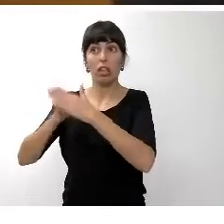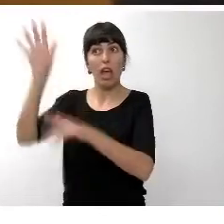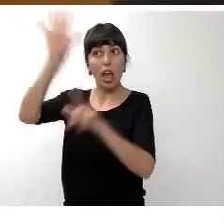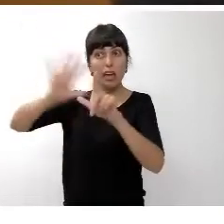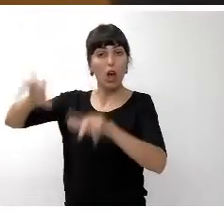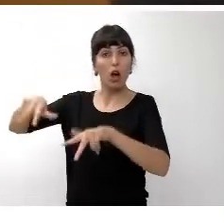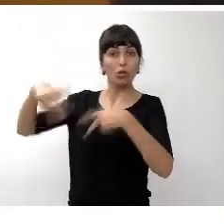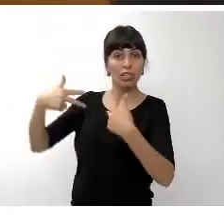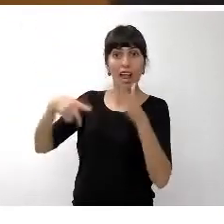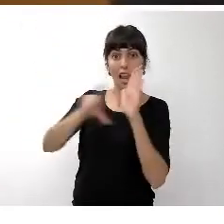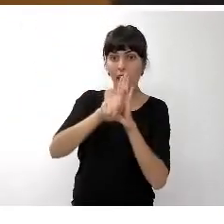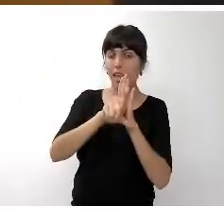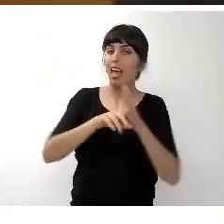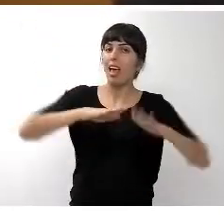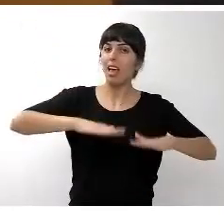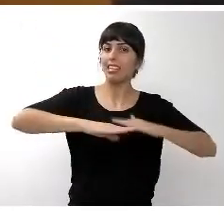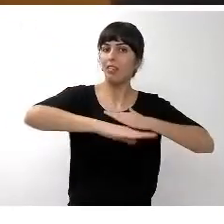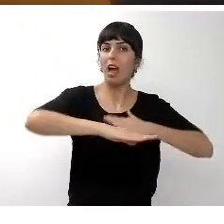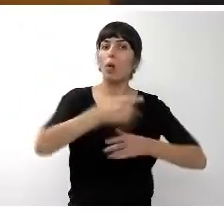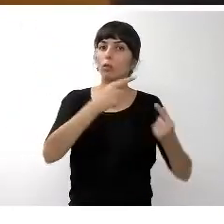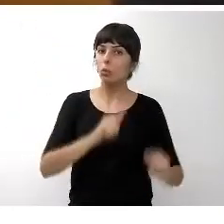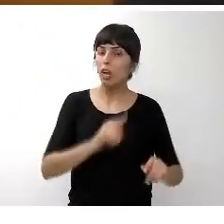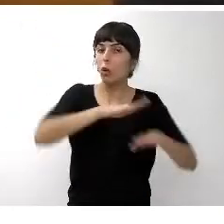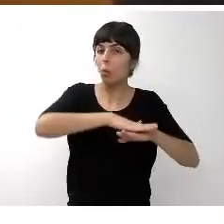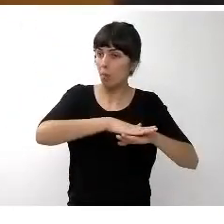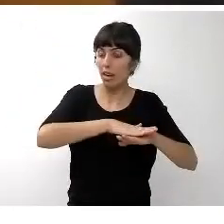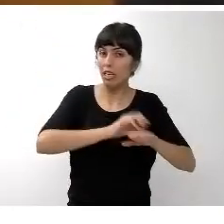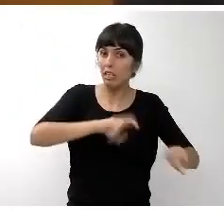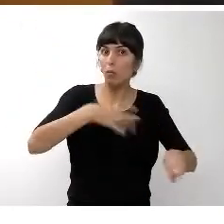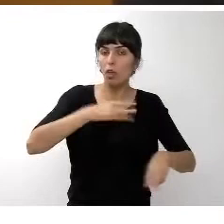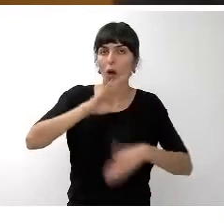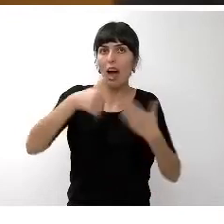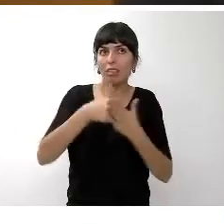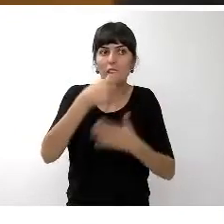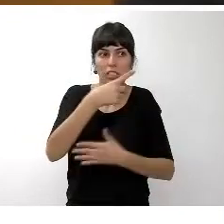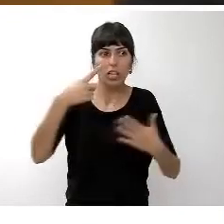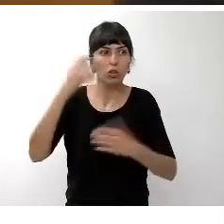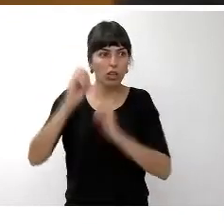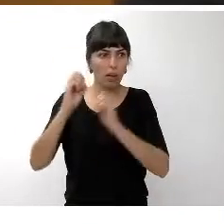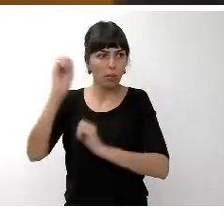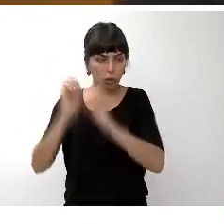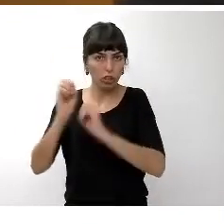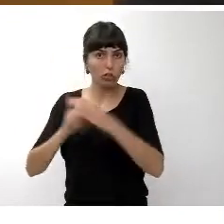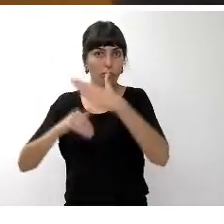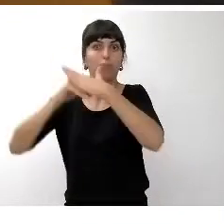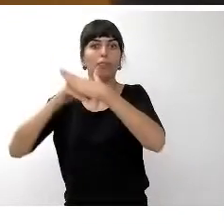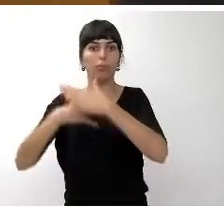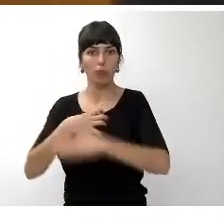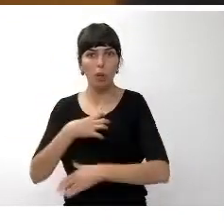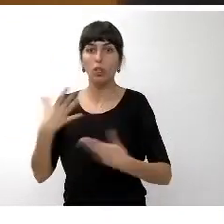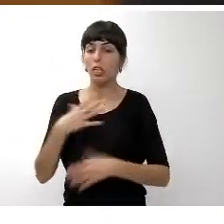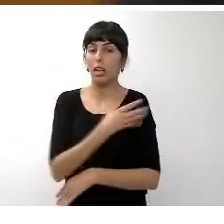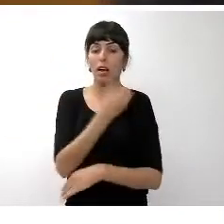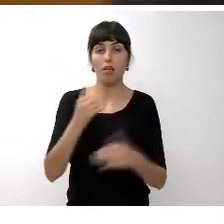incumplir la ley de estabilidad presupuestaria podríamos alcanzar el 110% por lo tanto el cabildo ha optado